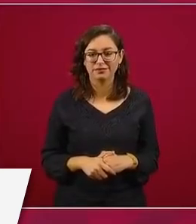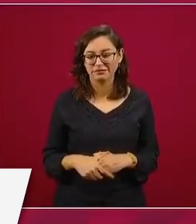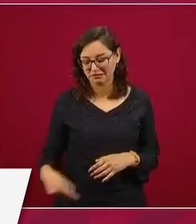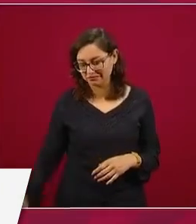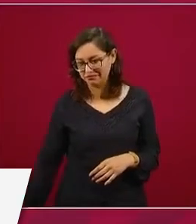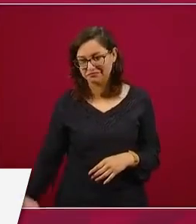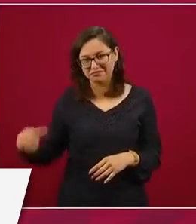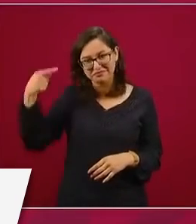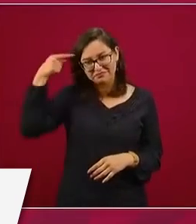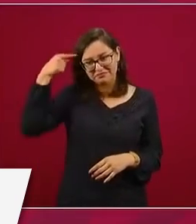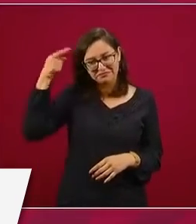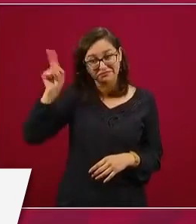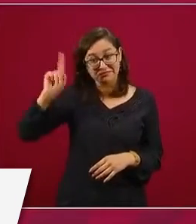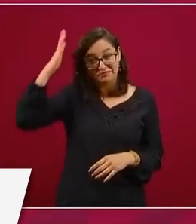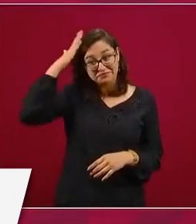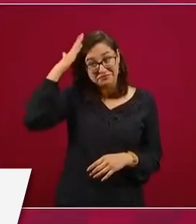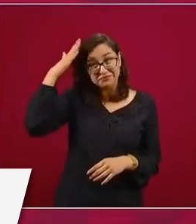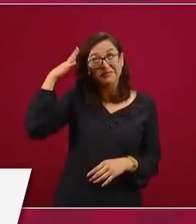a la cabeza,